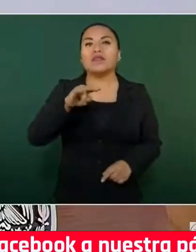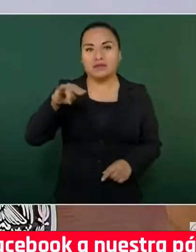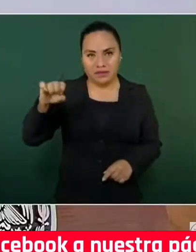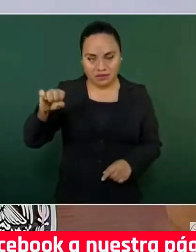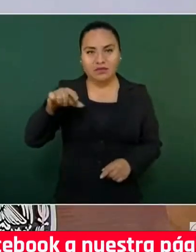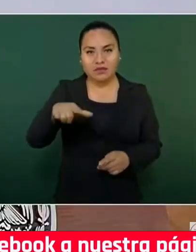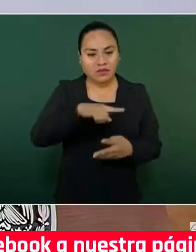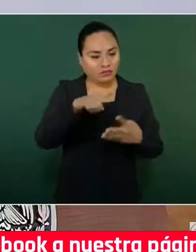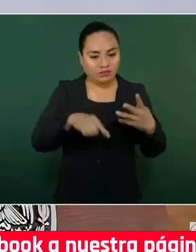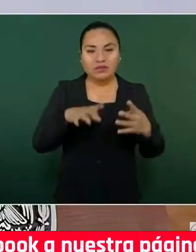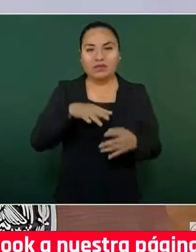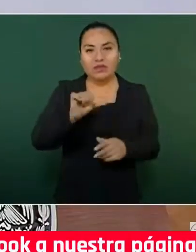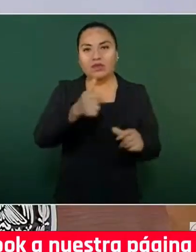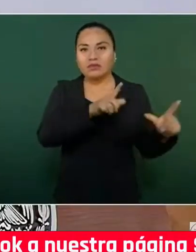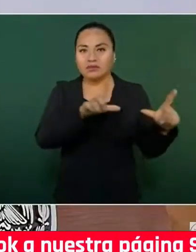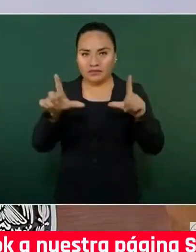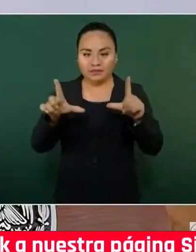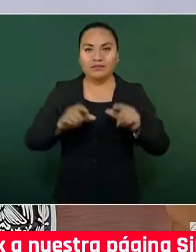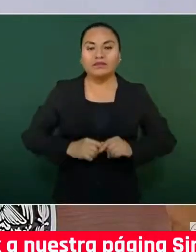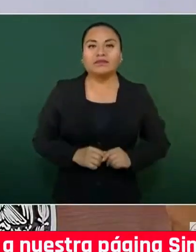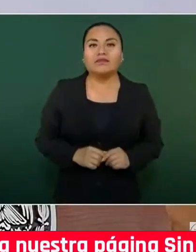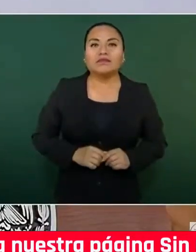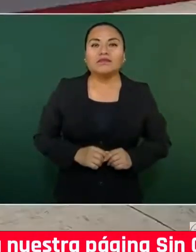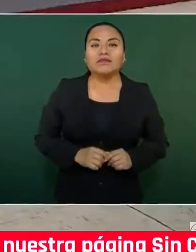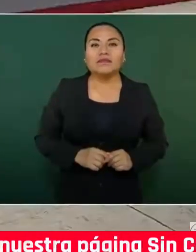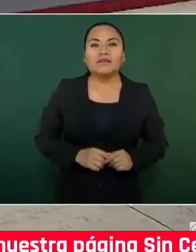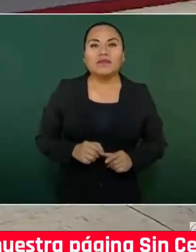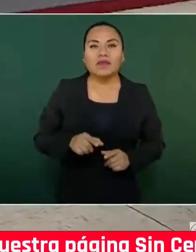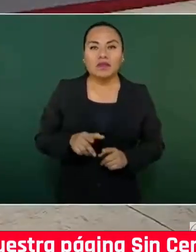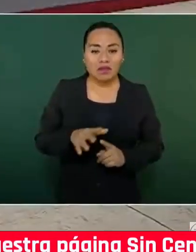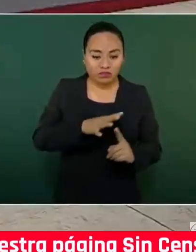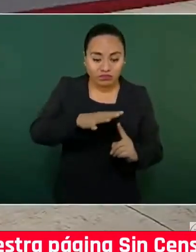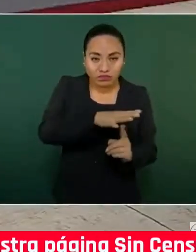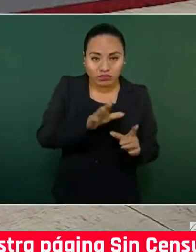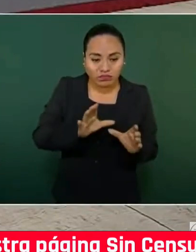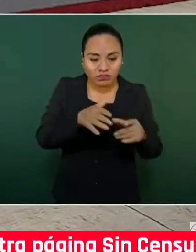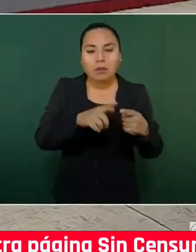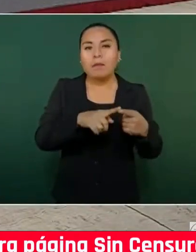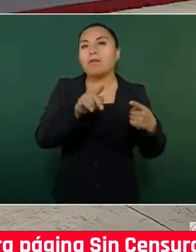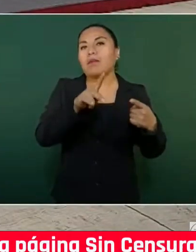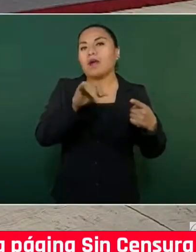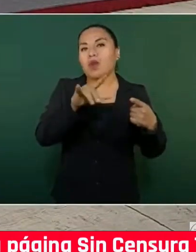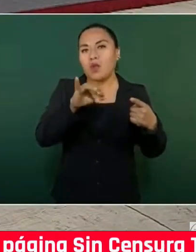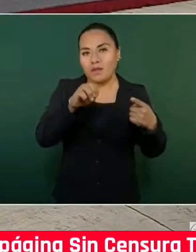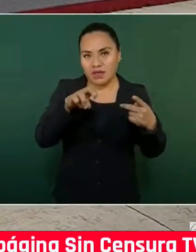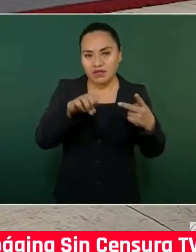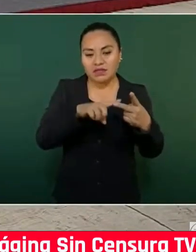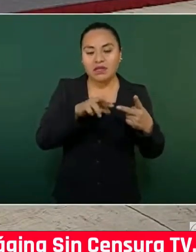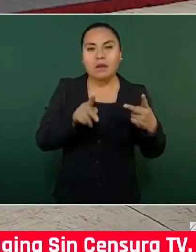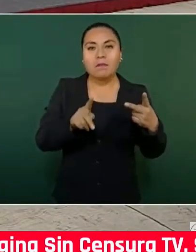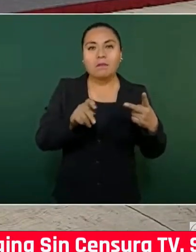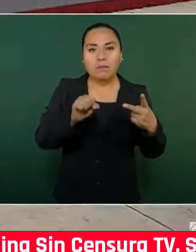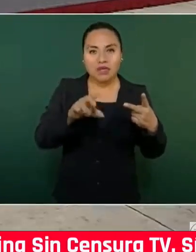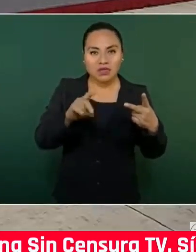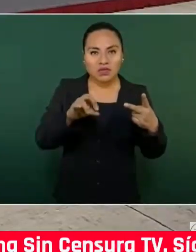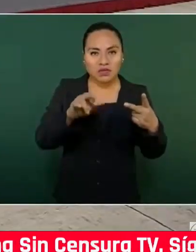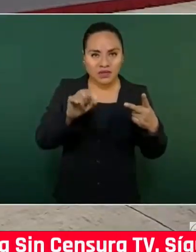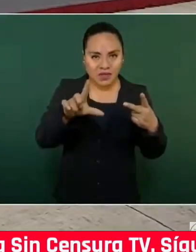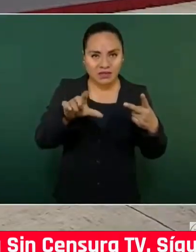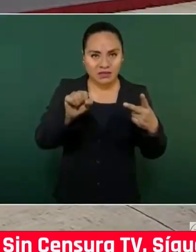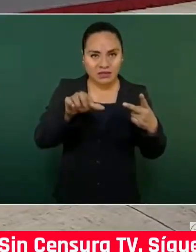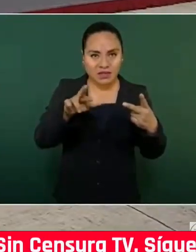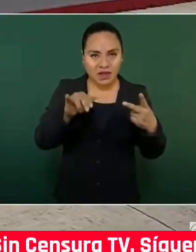del Seguro Social. La que sigue, por favor. Las comunidades, Palomares, Paso Real, Sarabia,